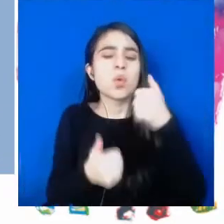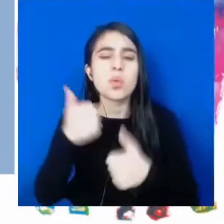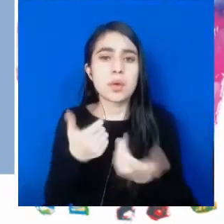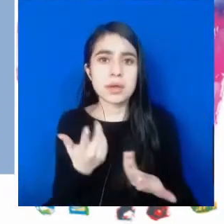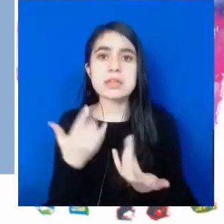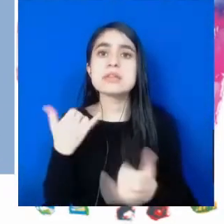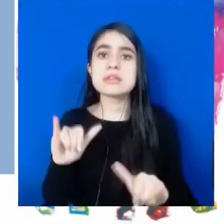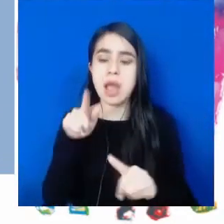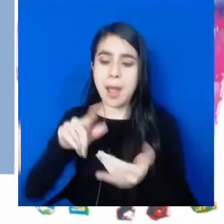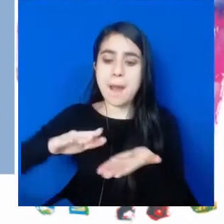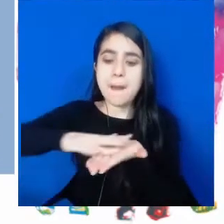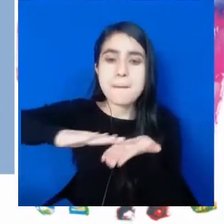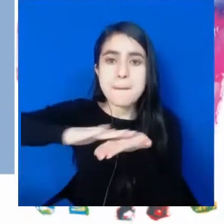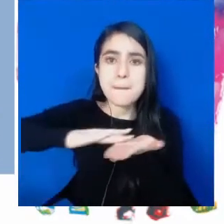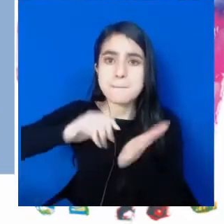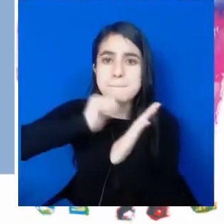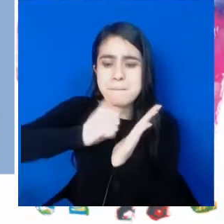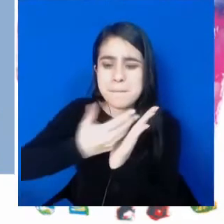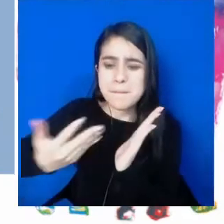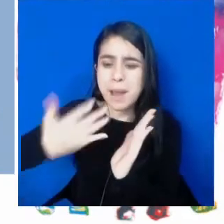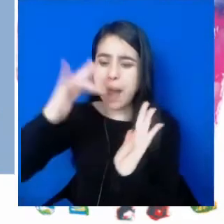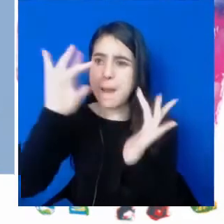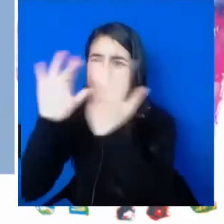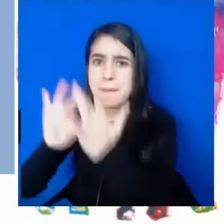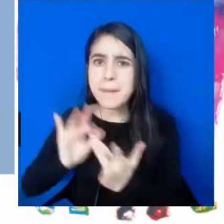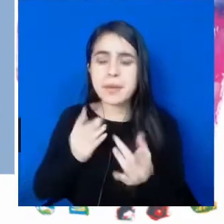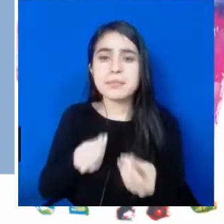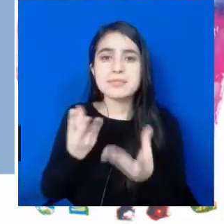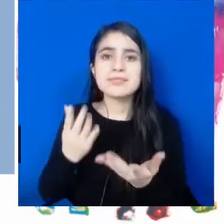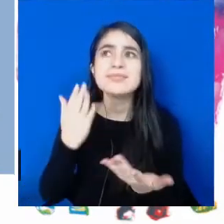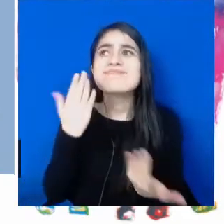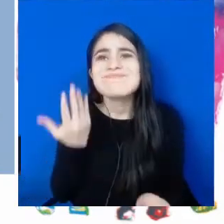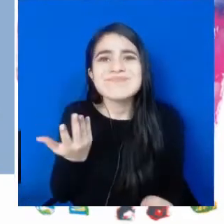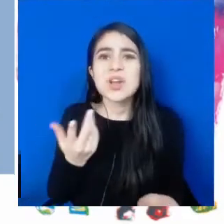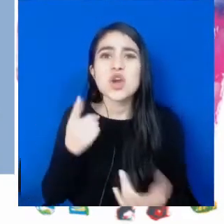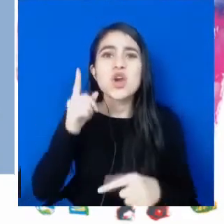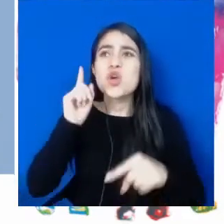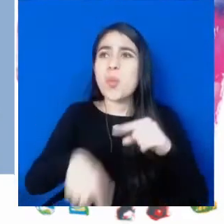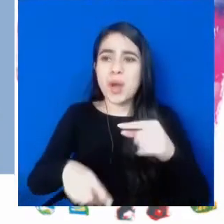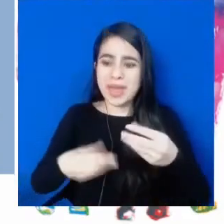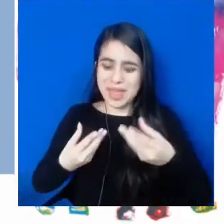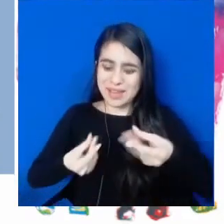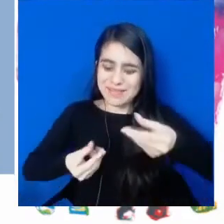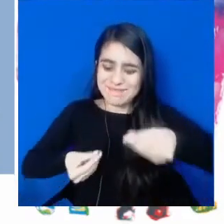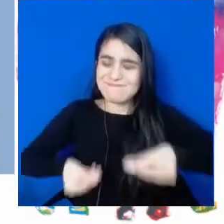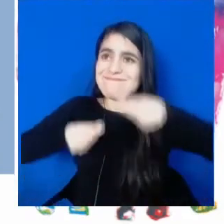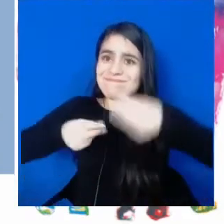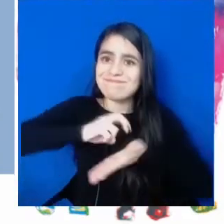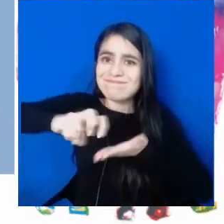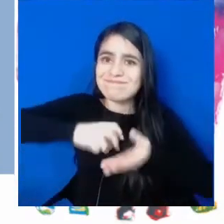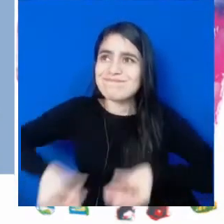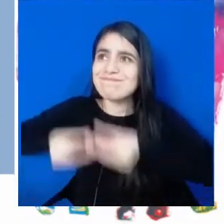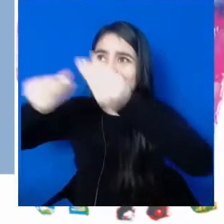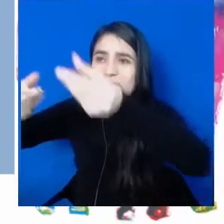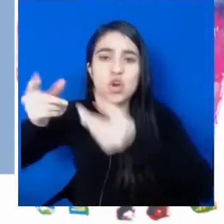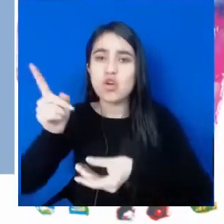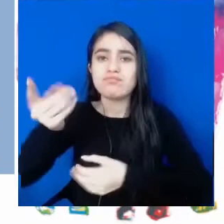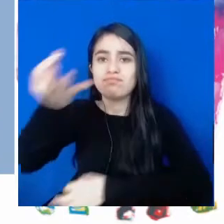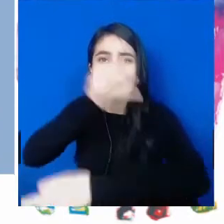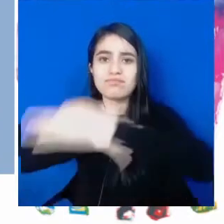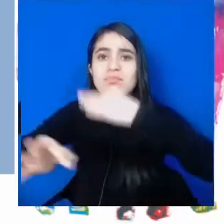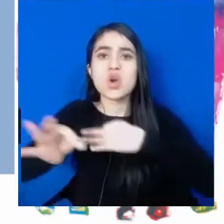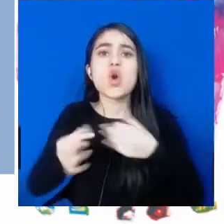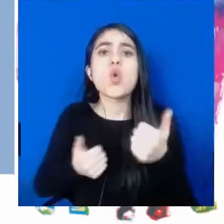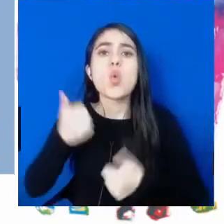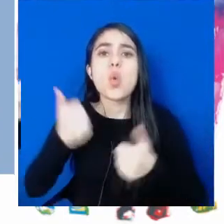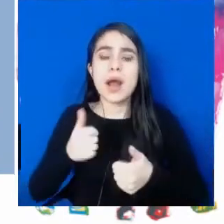hemos dotado de material en braille y ante la imposibilidad de poderlo enviar físicamente, hemos realizado esos